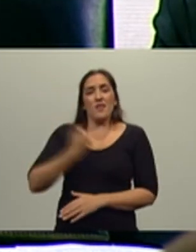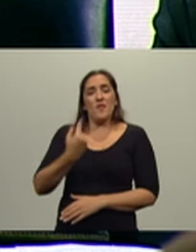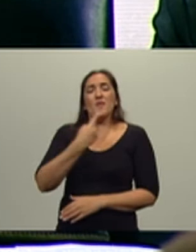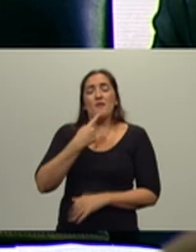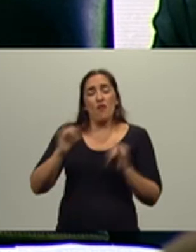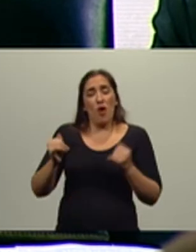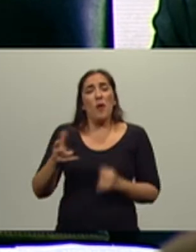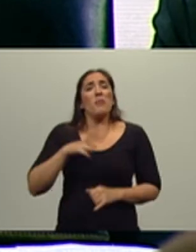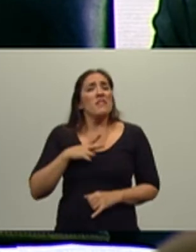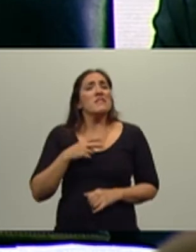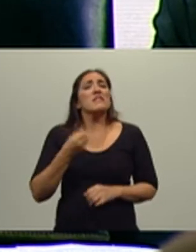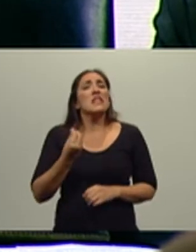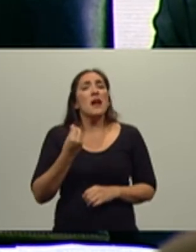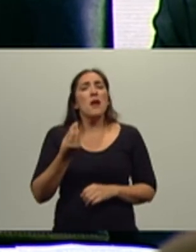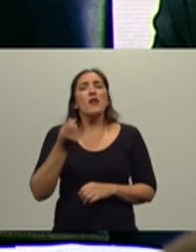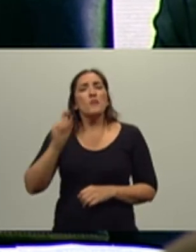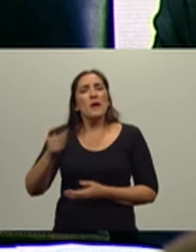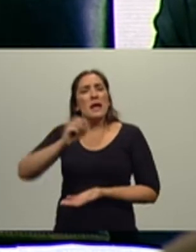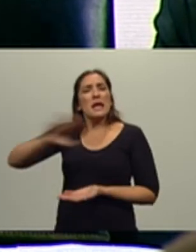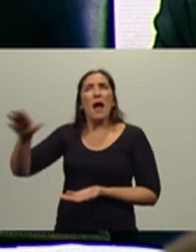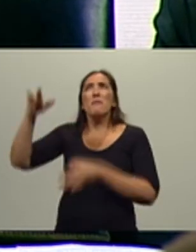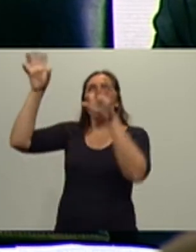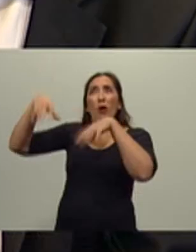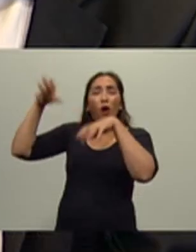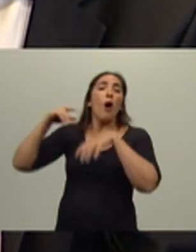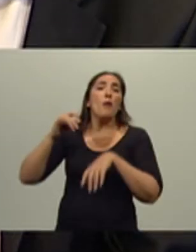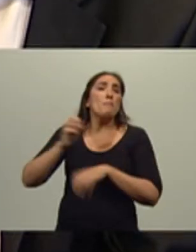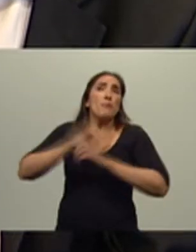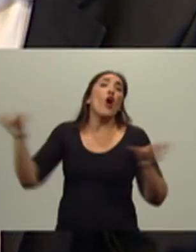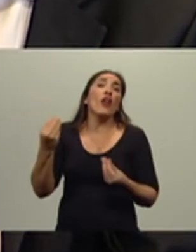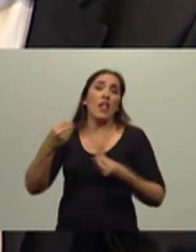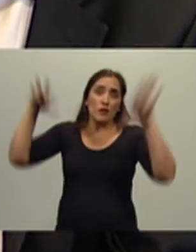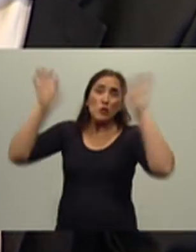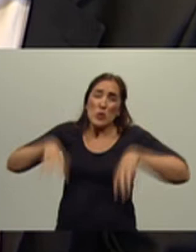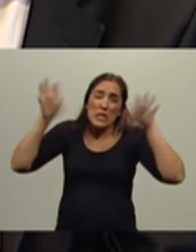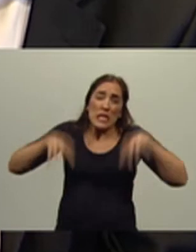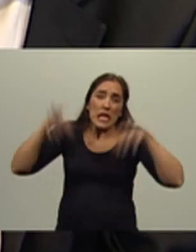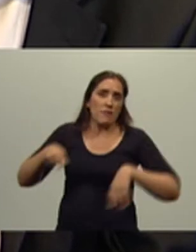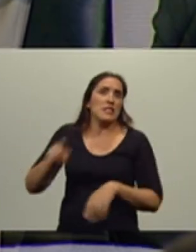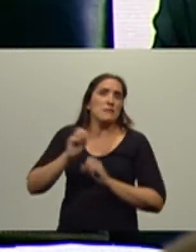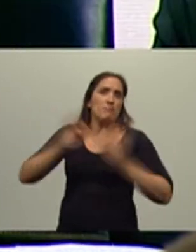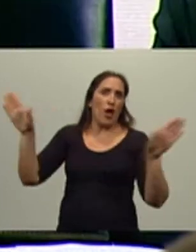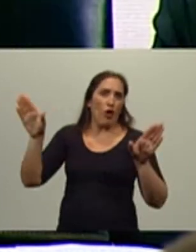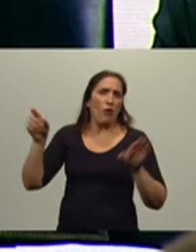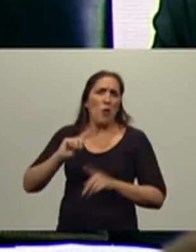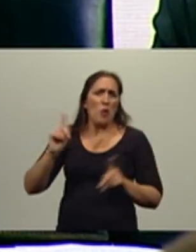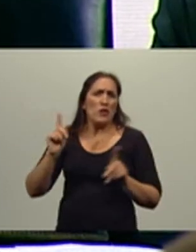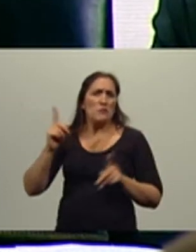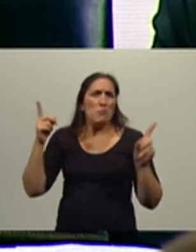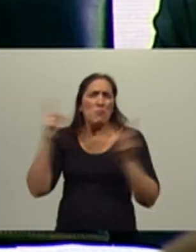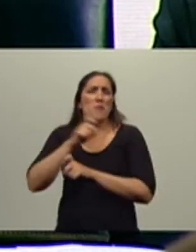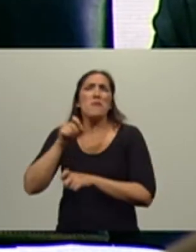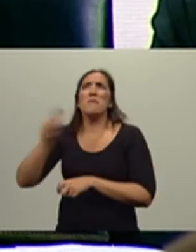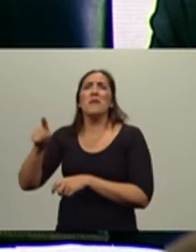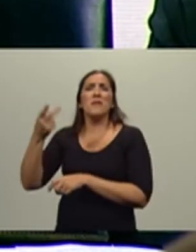peor que las retenciones, me dijo, que no llueva. Entonces, sí, la verdad que el productor, que también